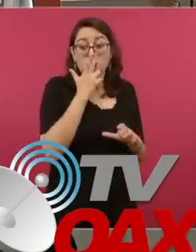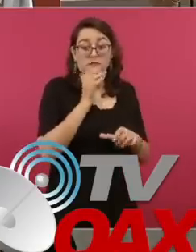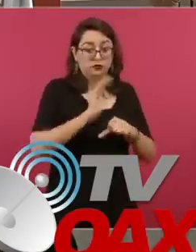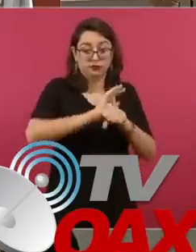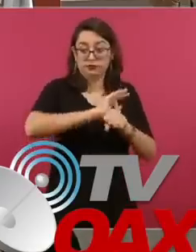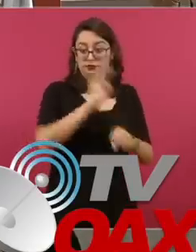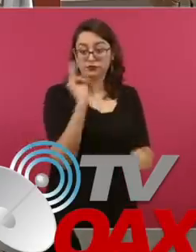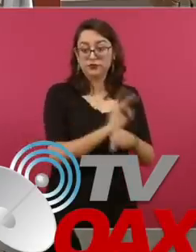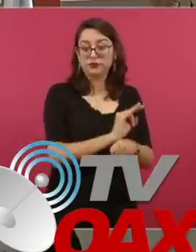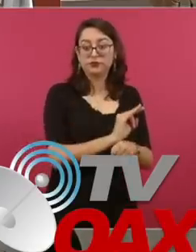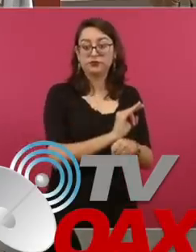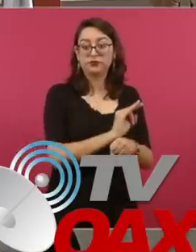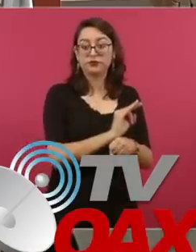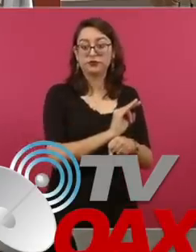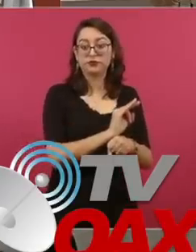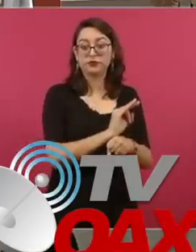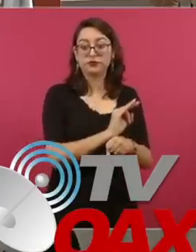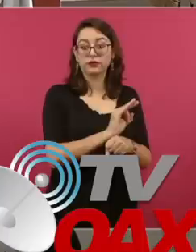protegida.